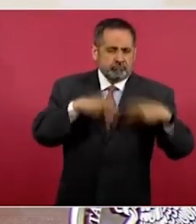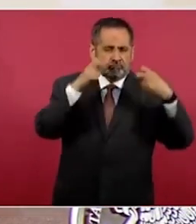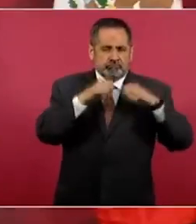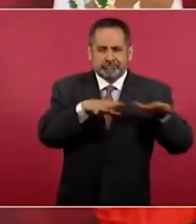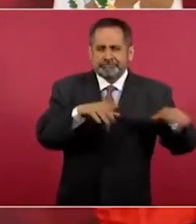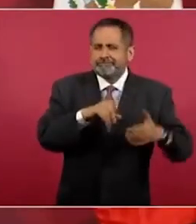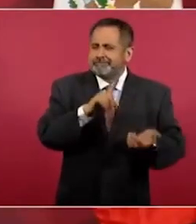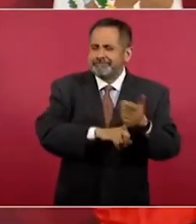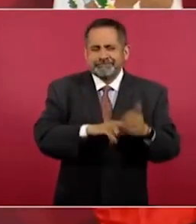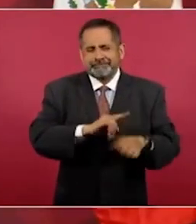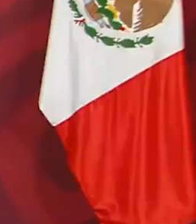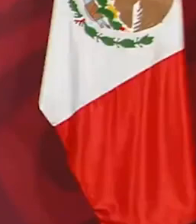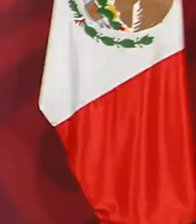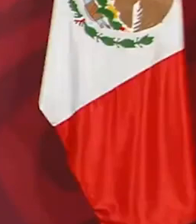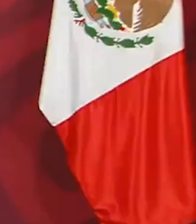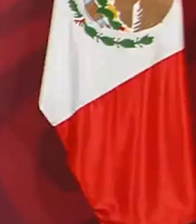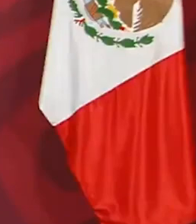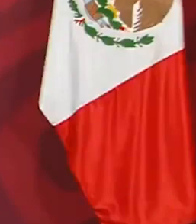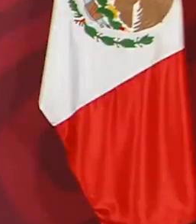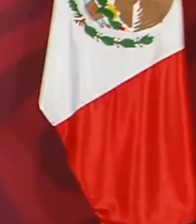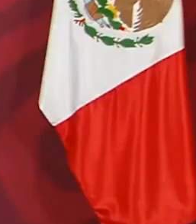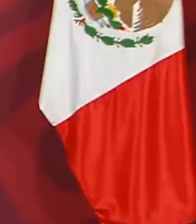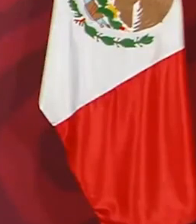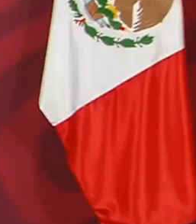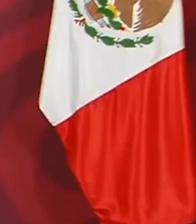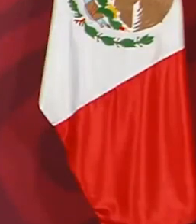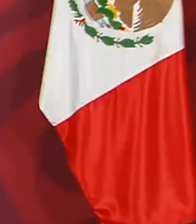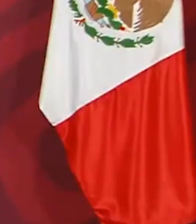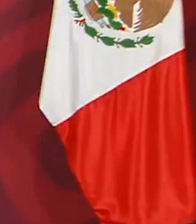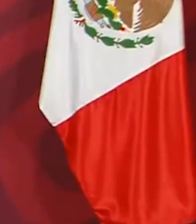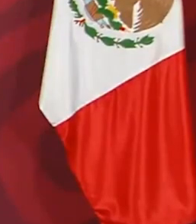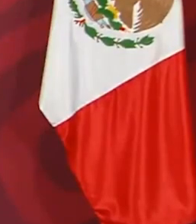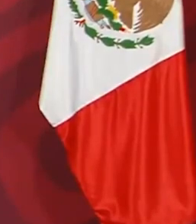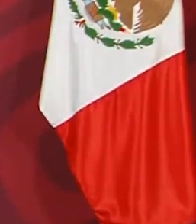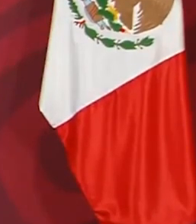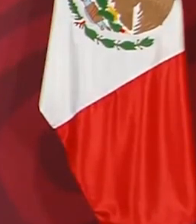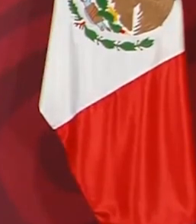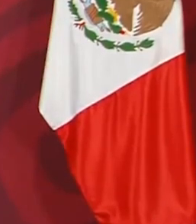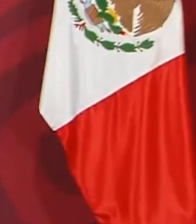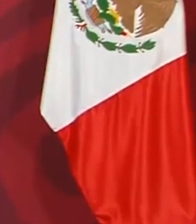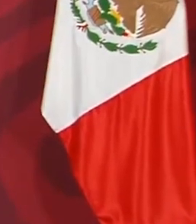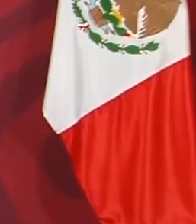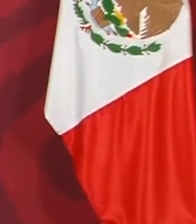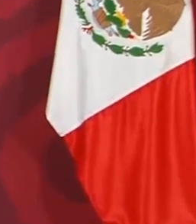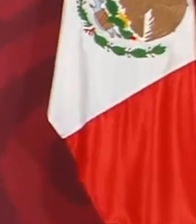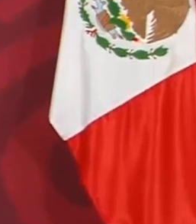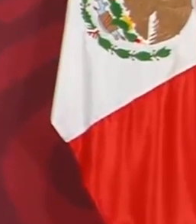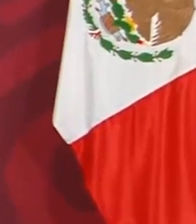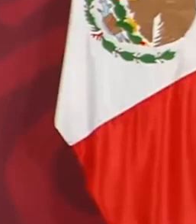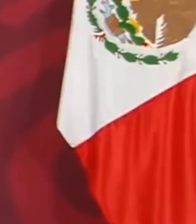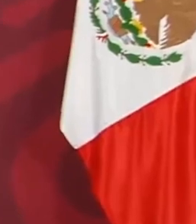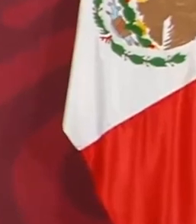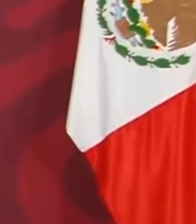simulación que estaba permitida.